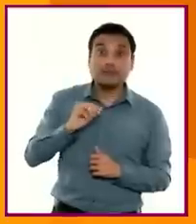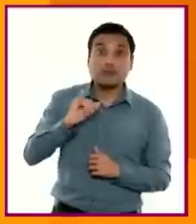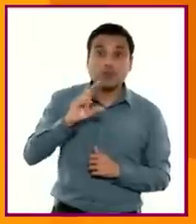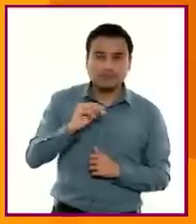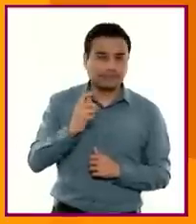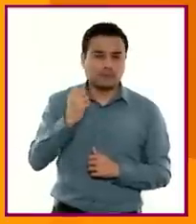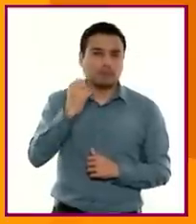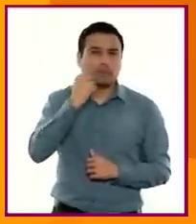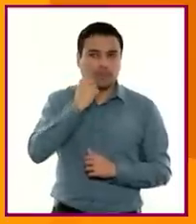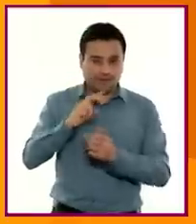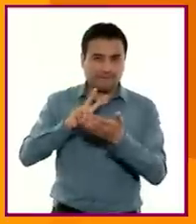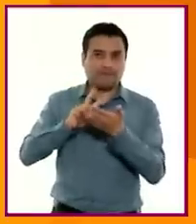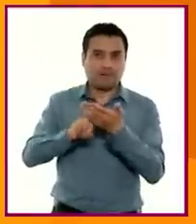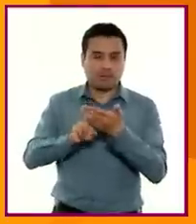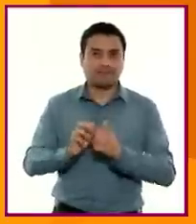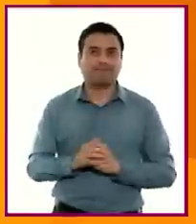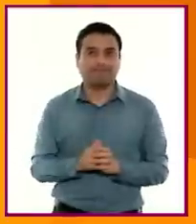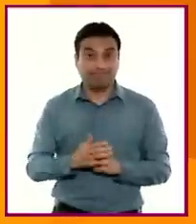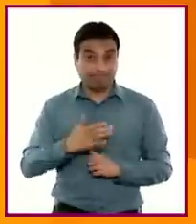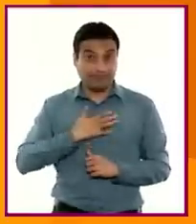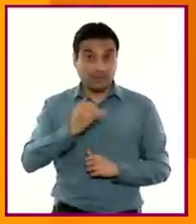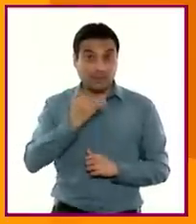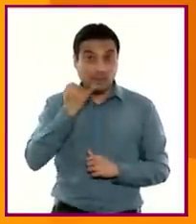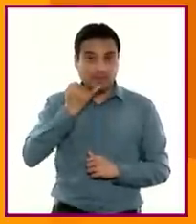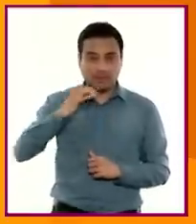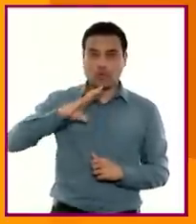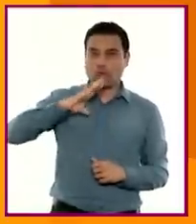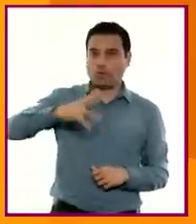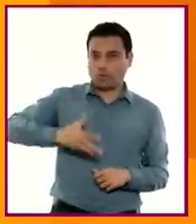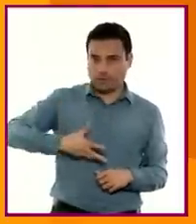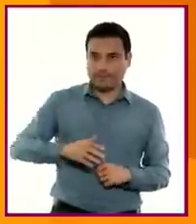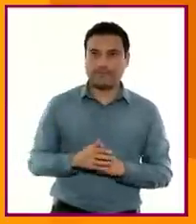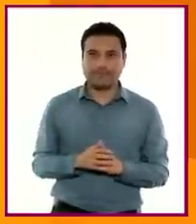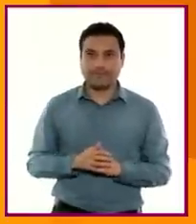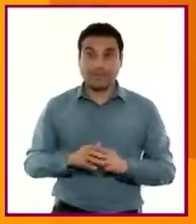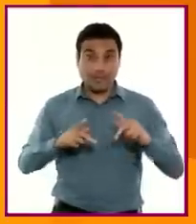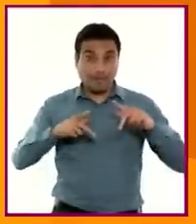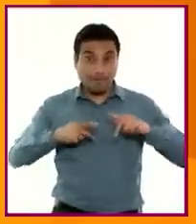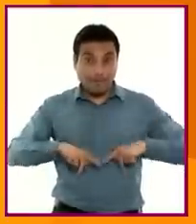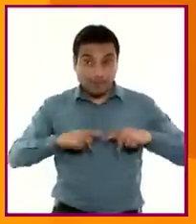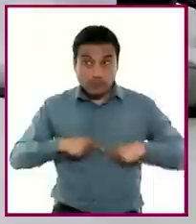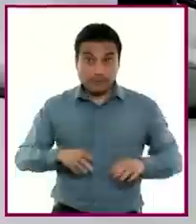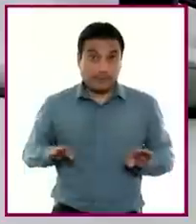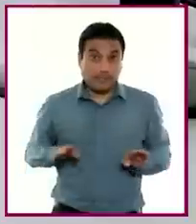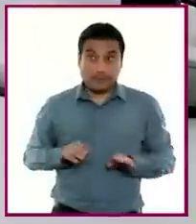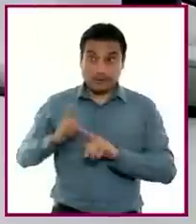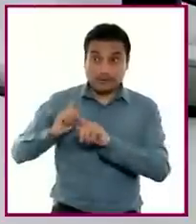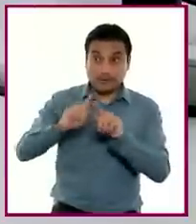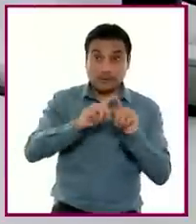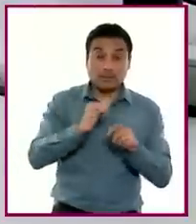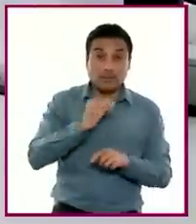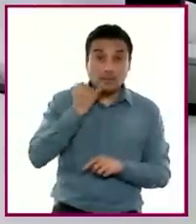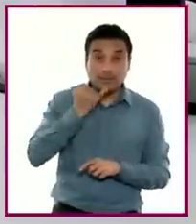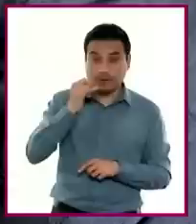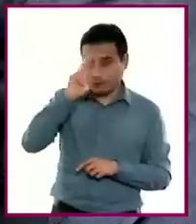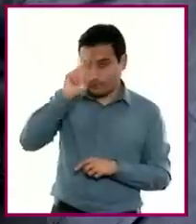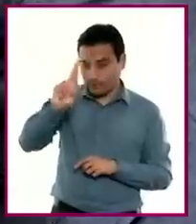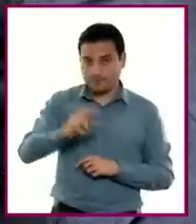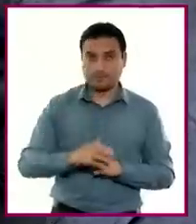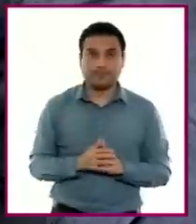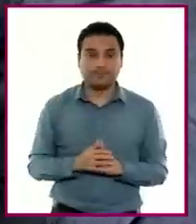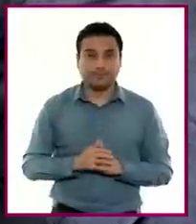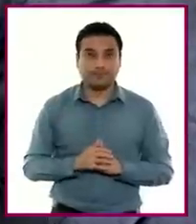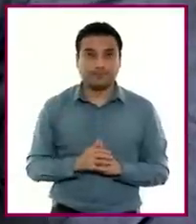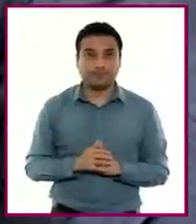lenguas propias y respetando cabalmente la diversidad étnica, cultural y lingüística. Reflexionen sobre la